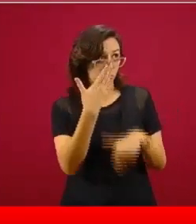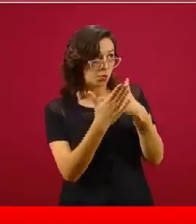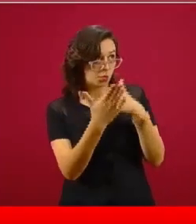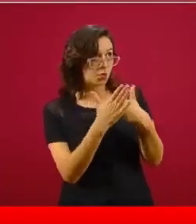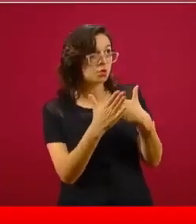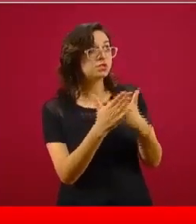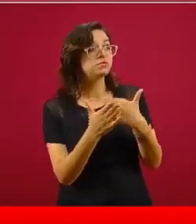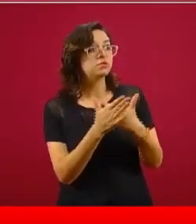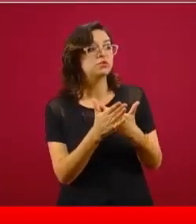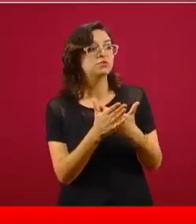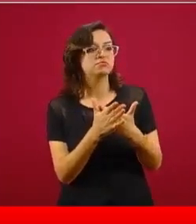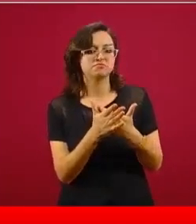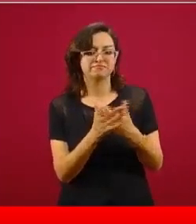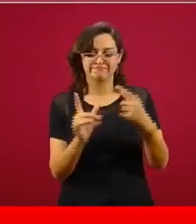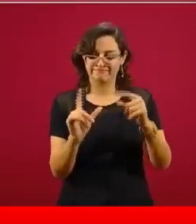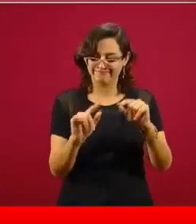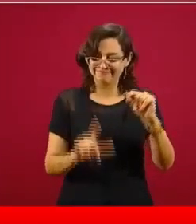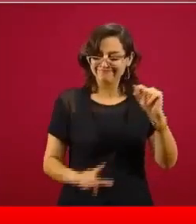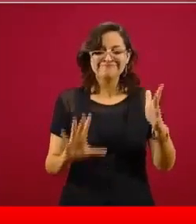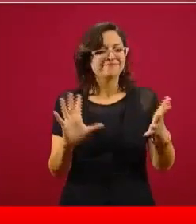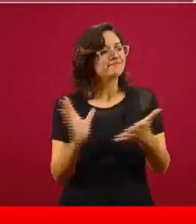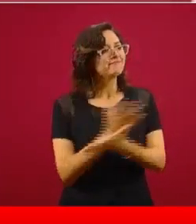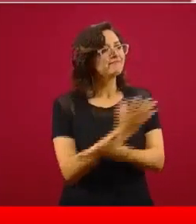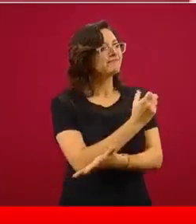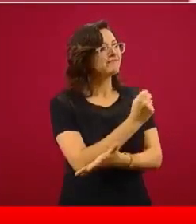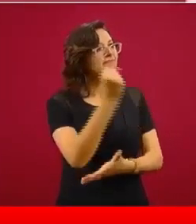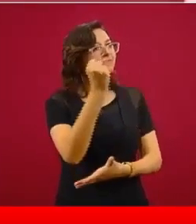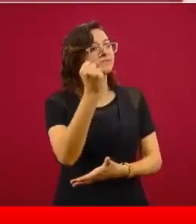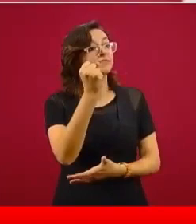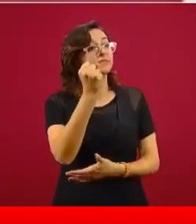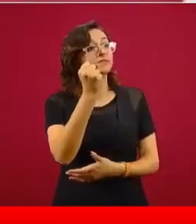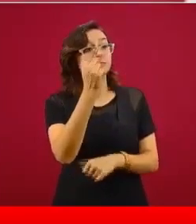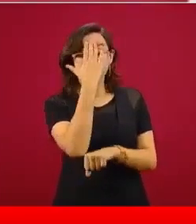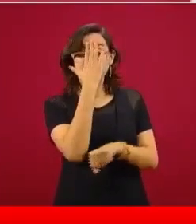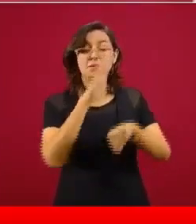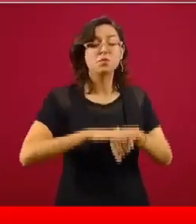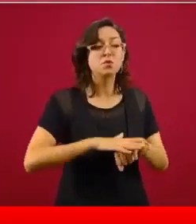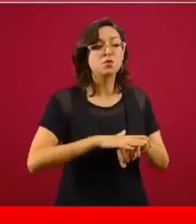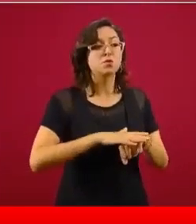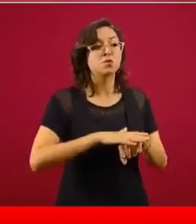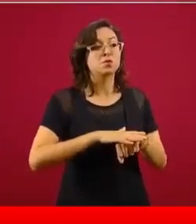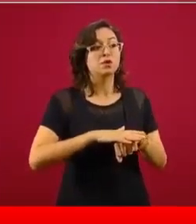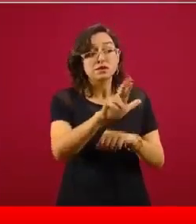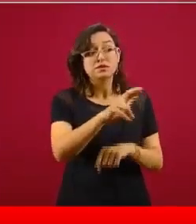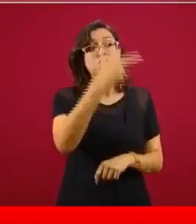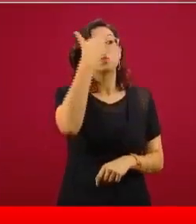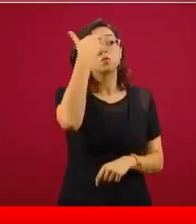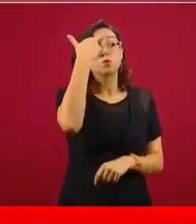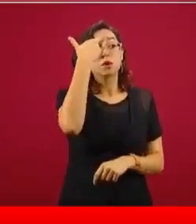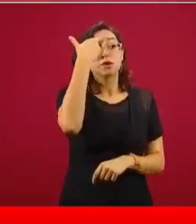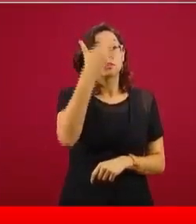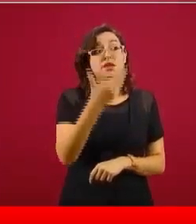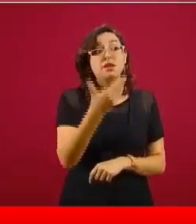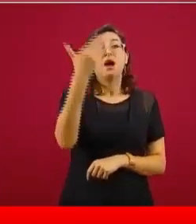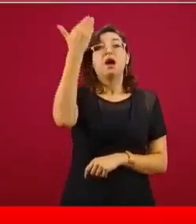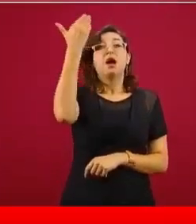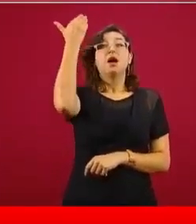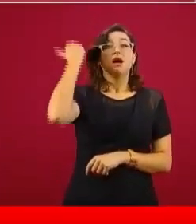recuerde que el presidente Juárez se paró